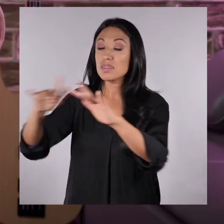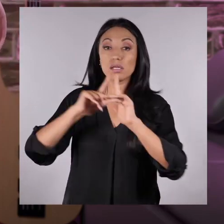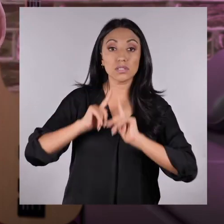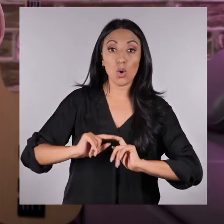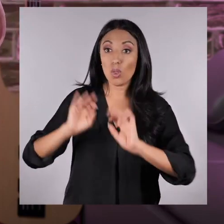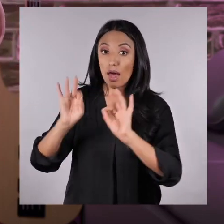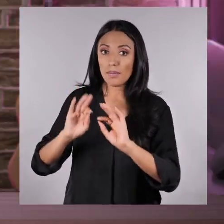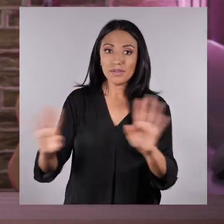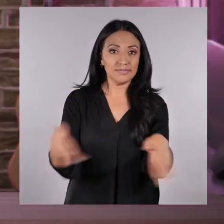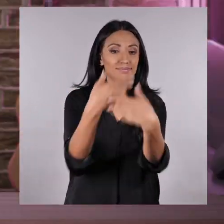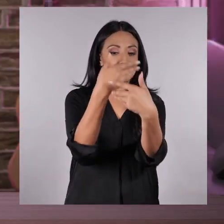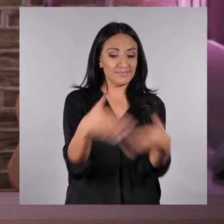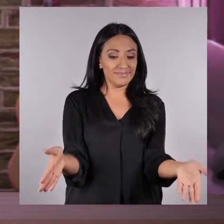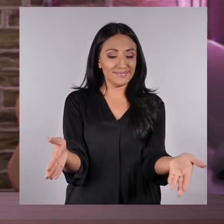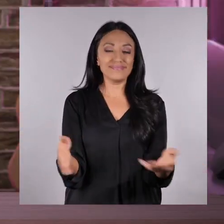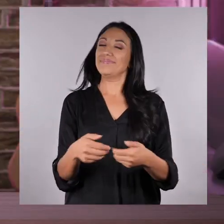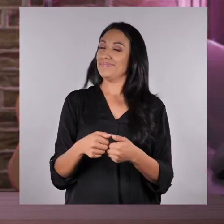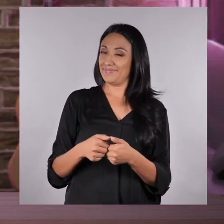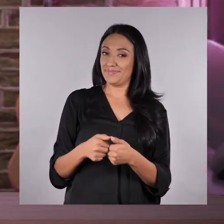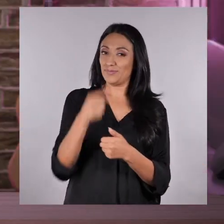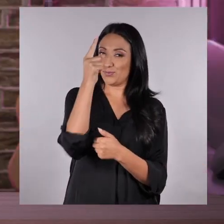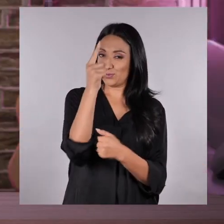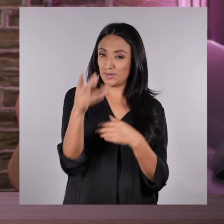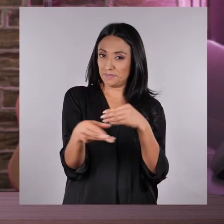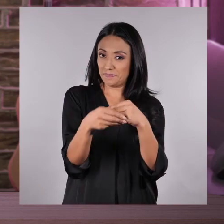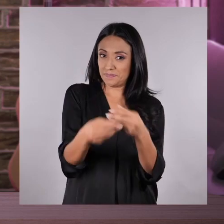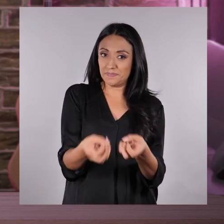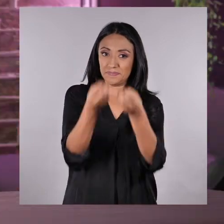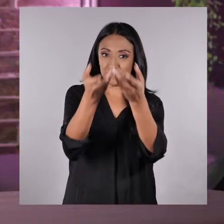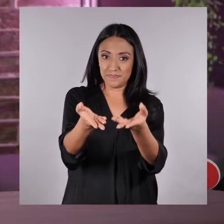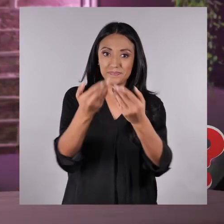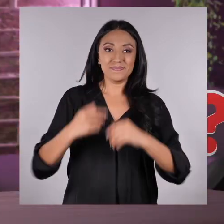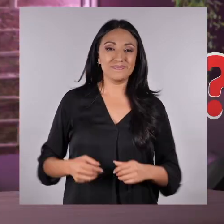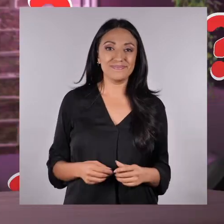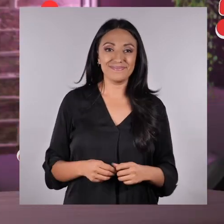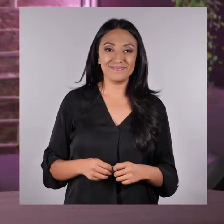saludables... ¡Miren! Les traje una cosita.